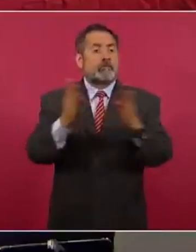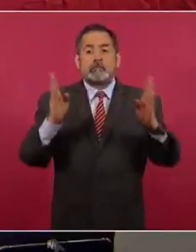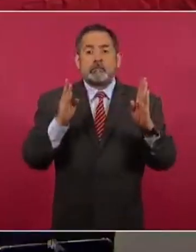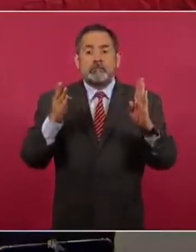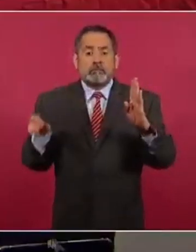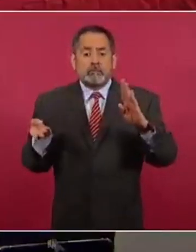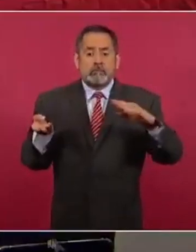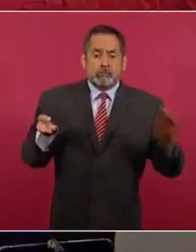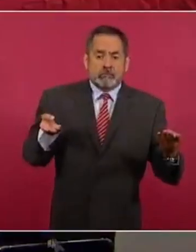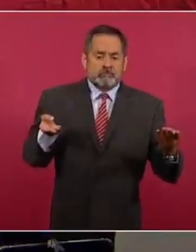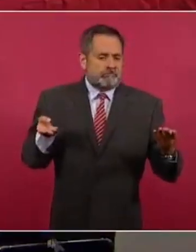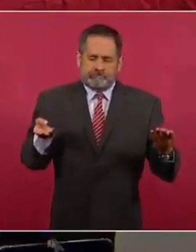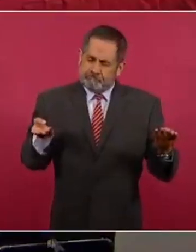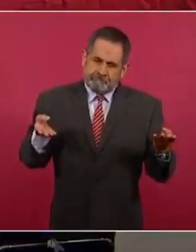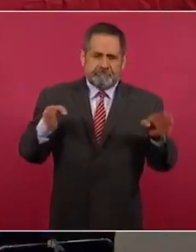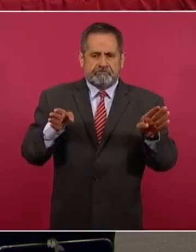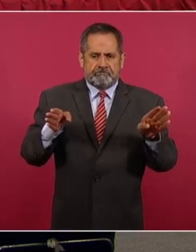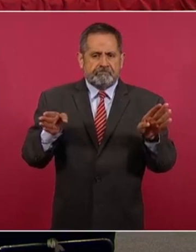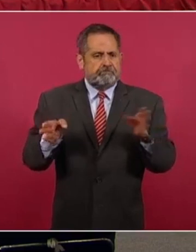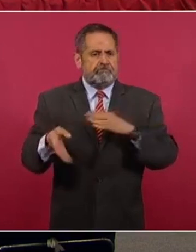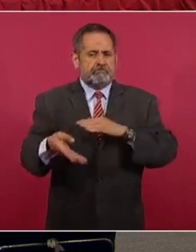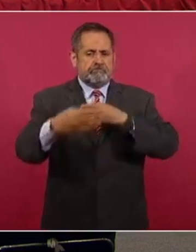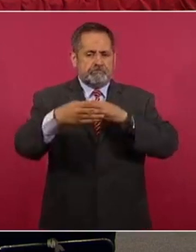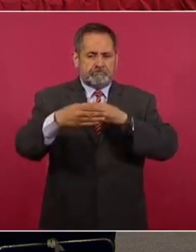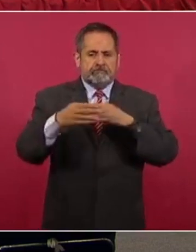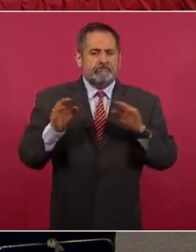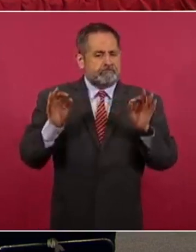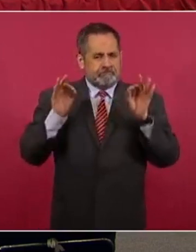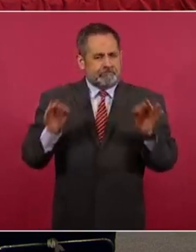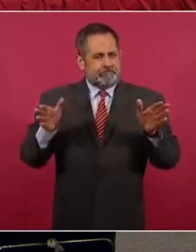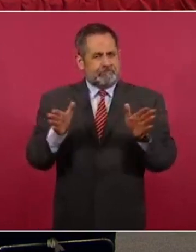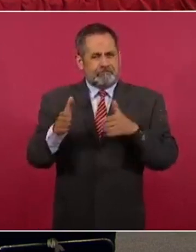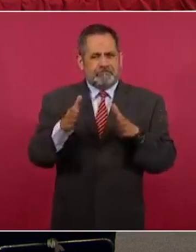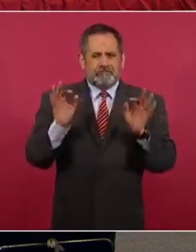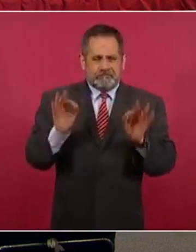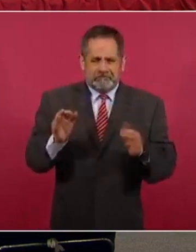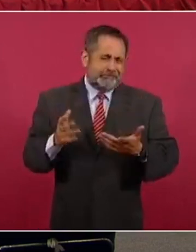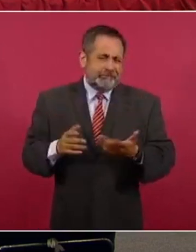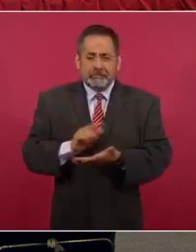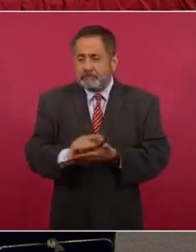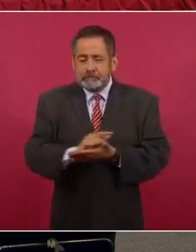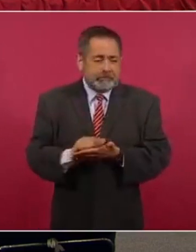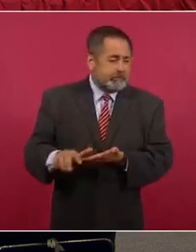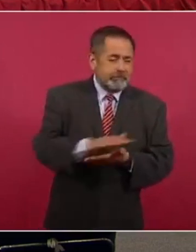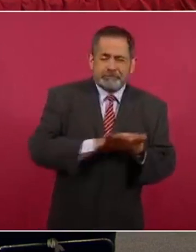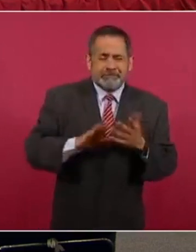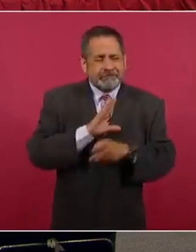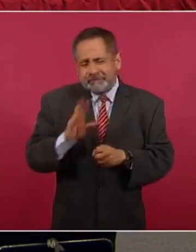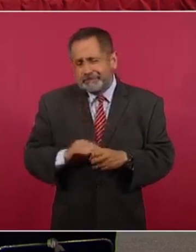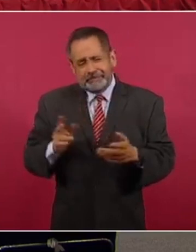caído, vencido y se tenían que levantar. O temas tan sencillos como un pulido de pisos. La siguiente. Después vienen